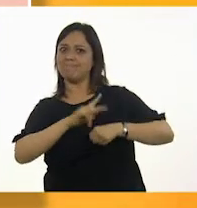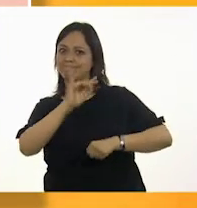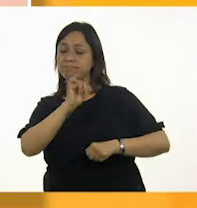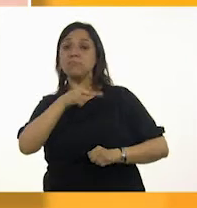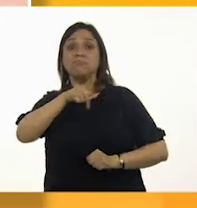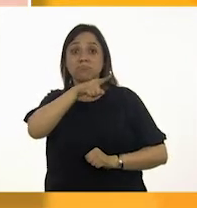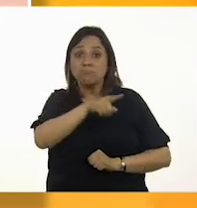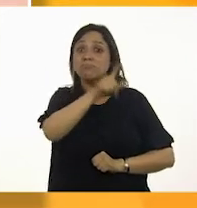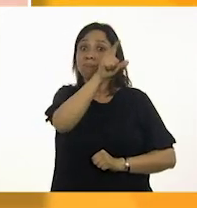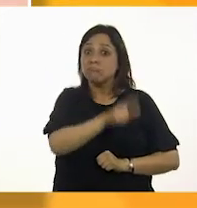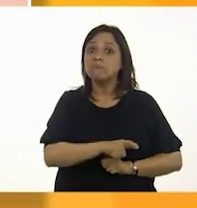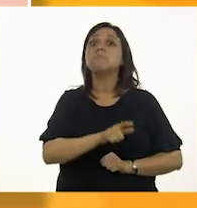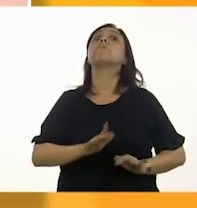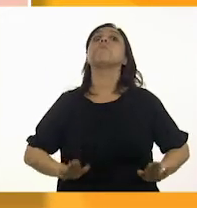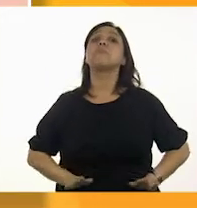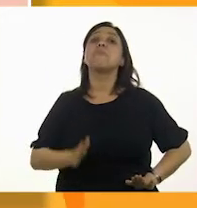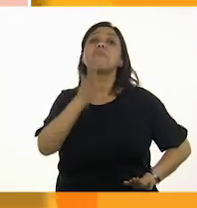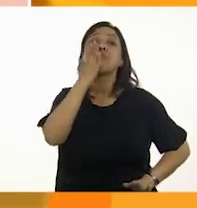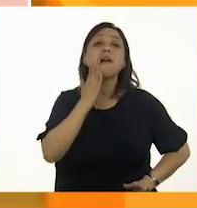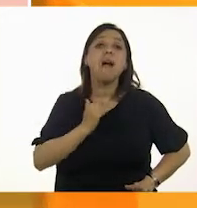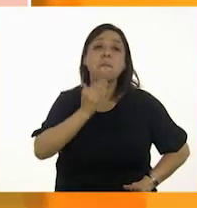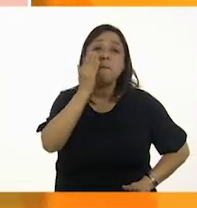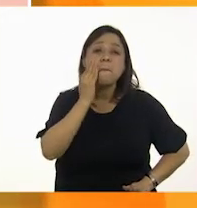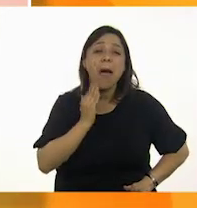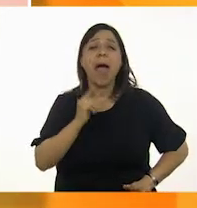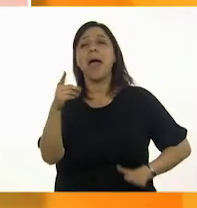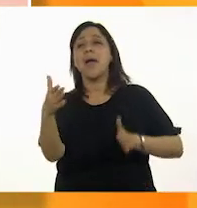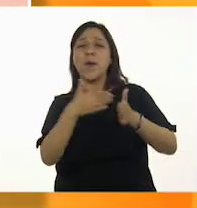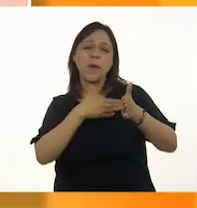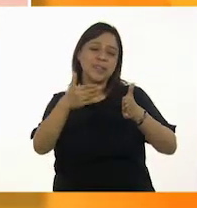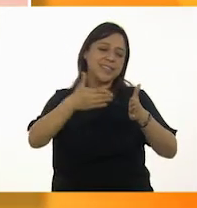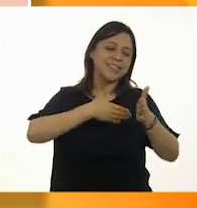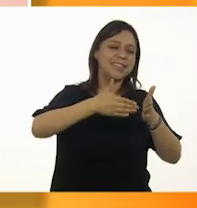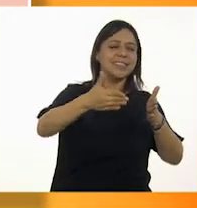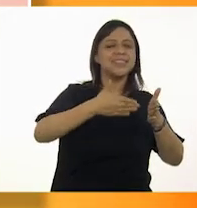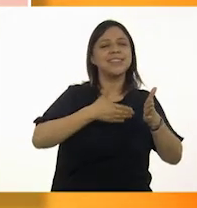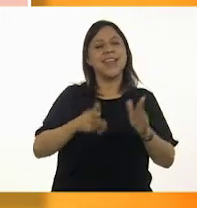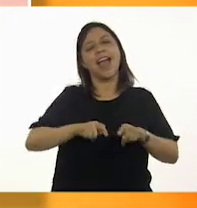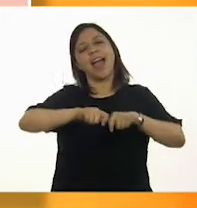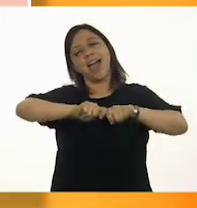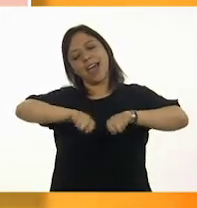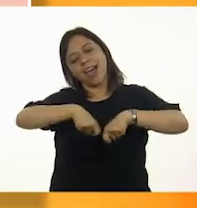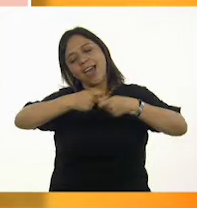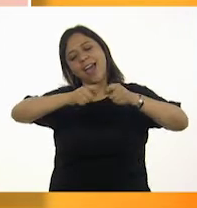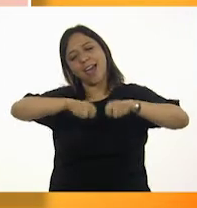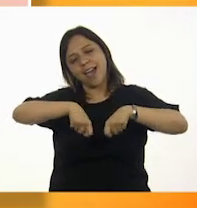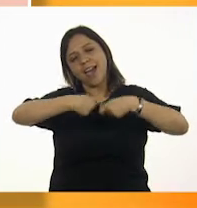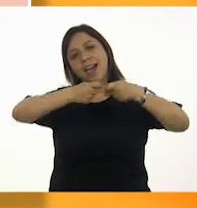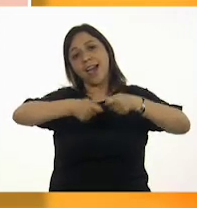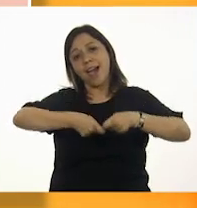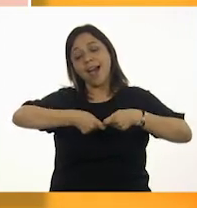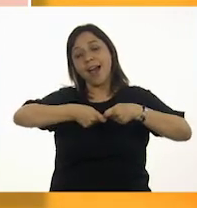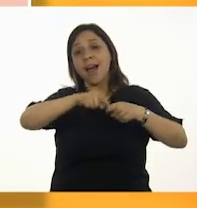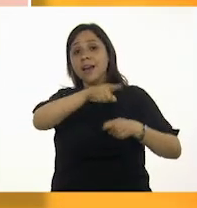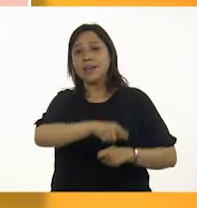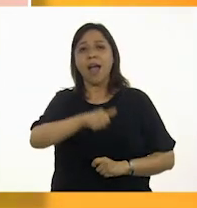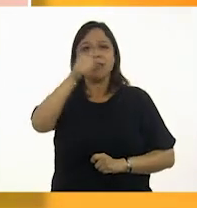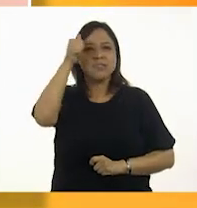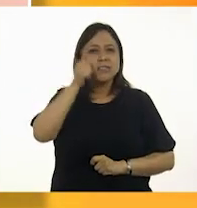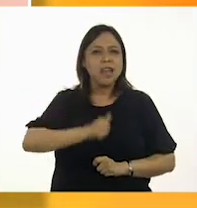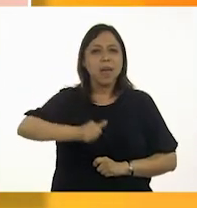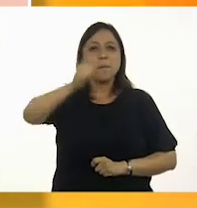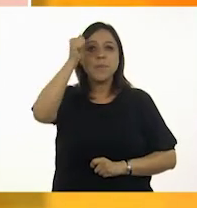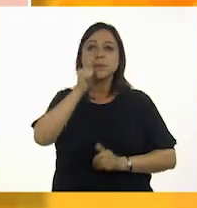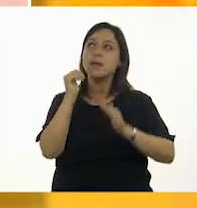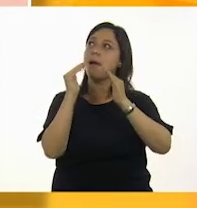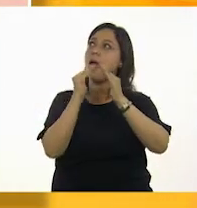muy amable. Le encanta hornear, tejer y siempre se asegura de que su